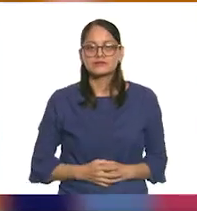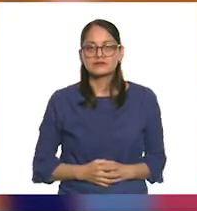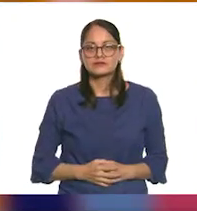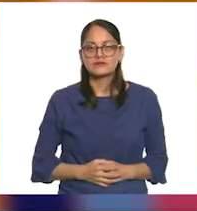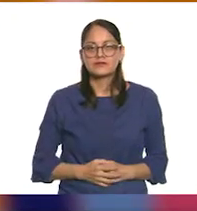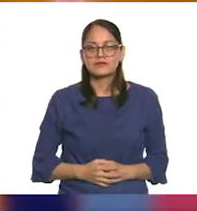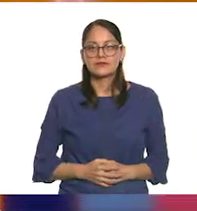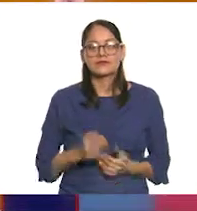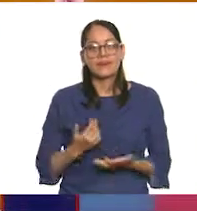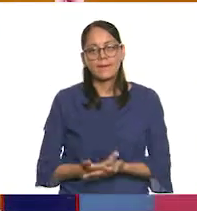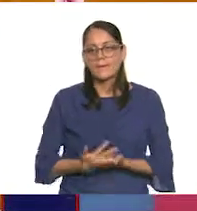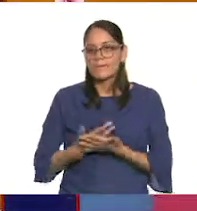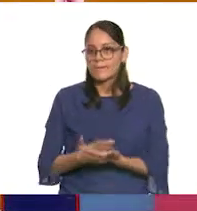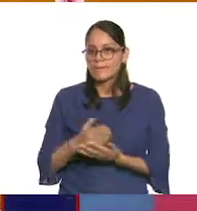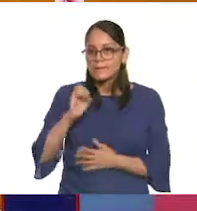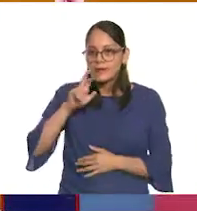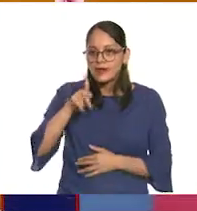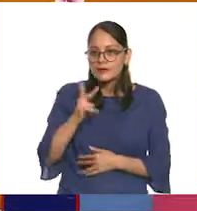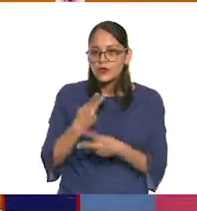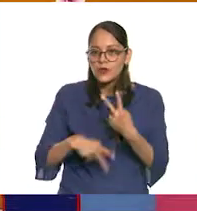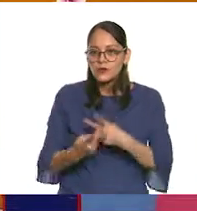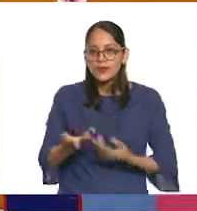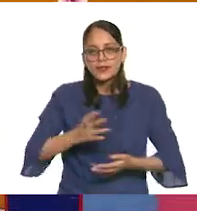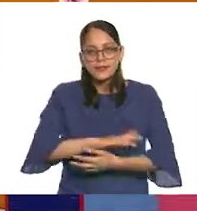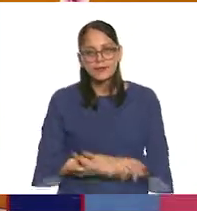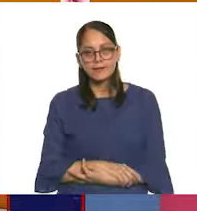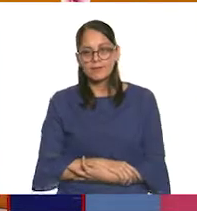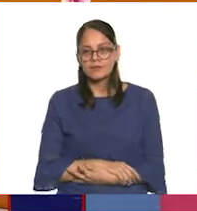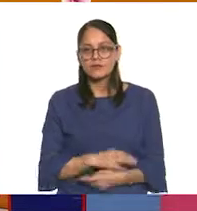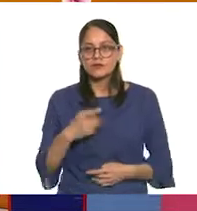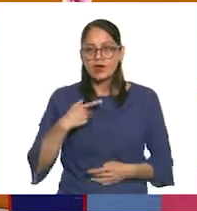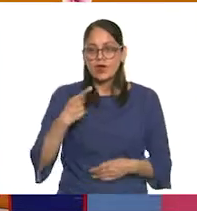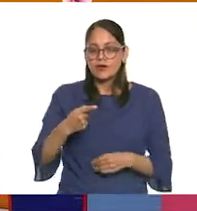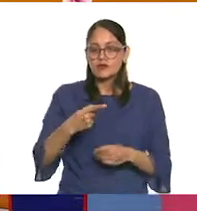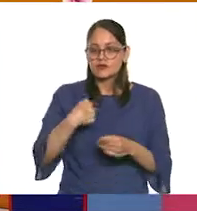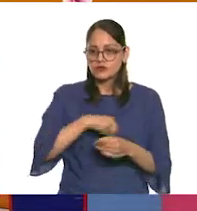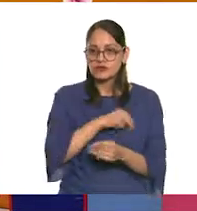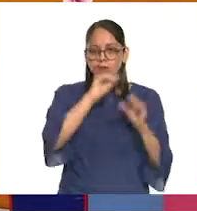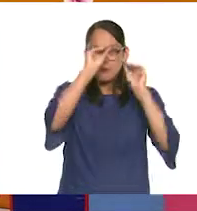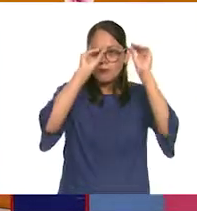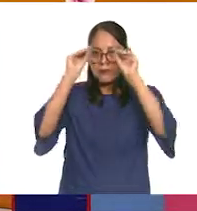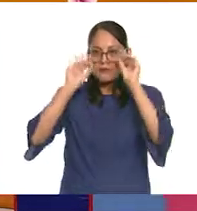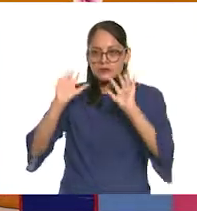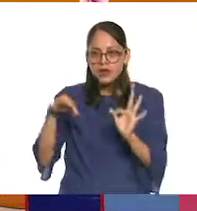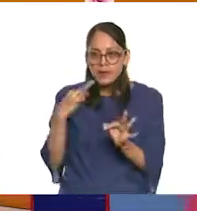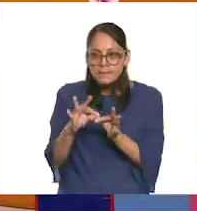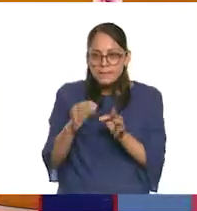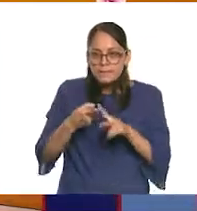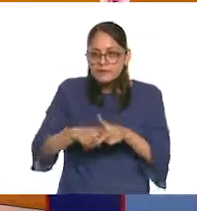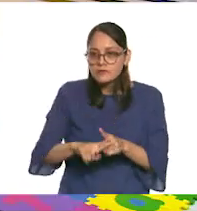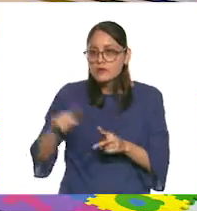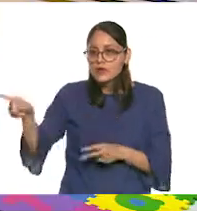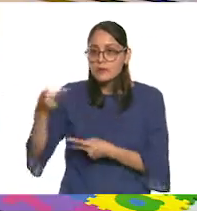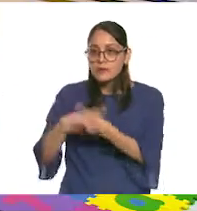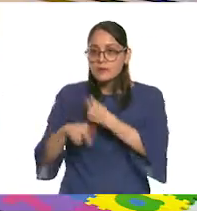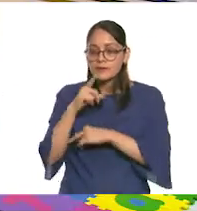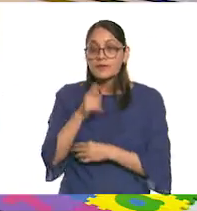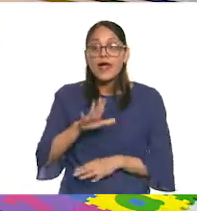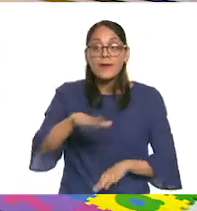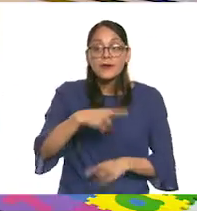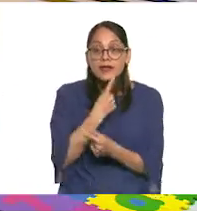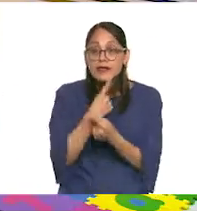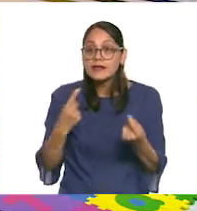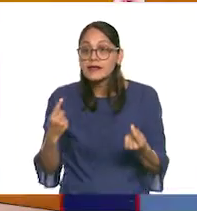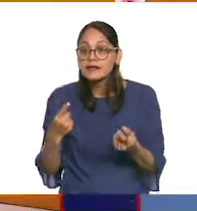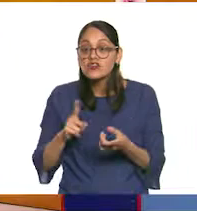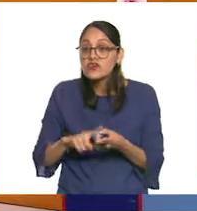Ya llevo un rato esperando, Erick, y no regresa. ¿Ya cuánto avancé de la instalación? Y este muchacho no llega. A ver, niñas, niños, ¿dónde